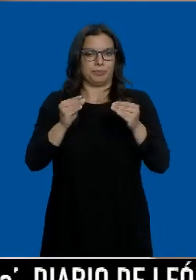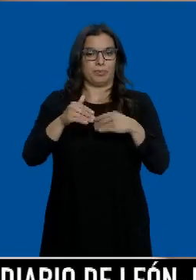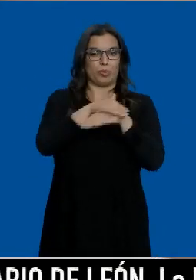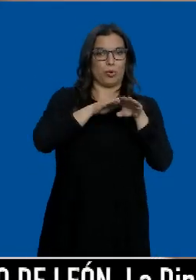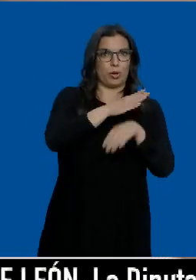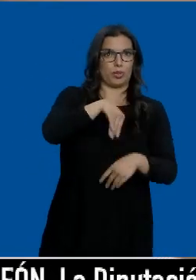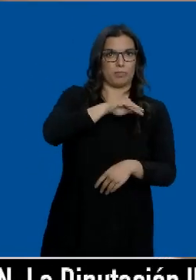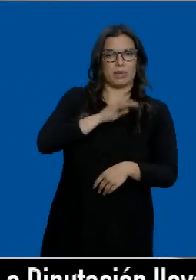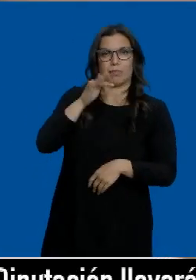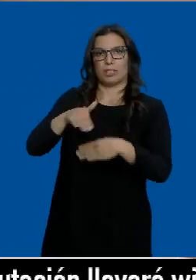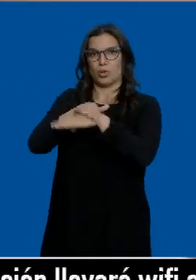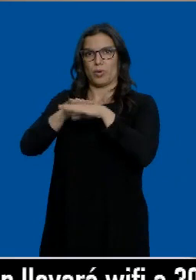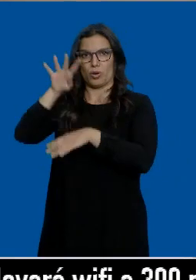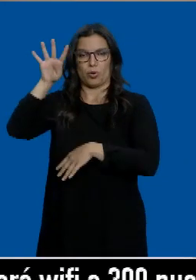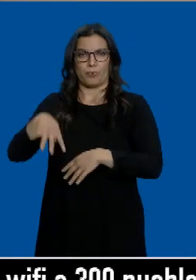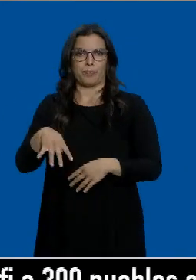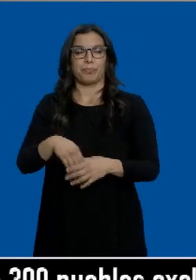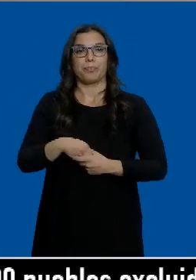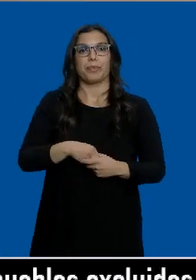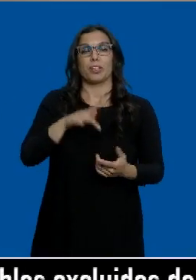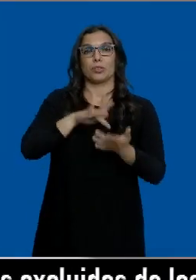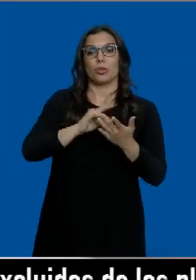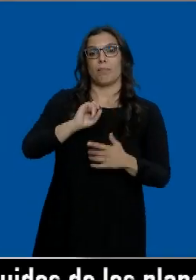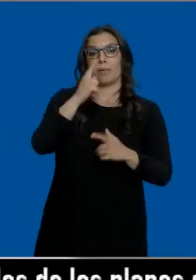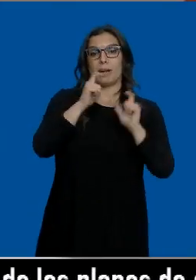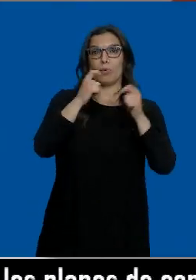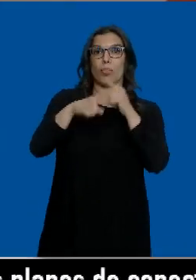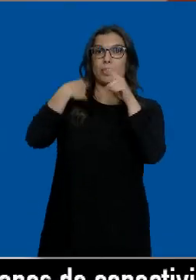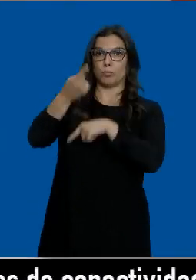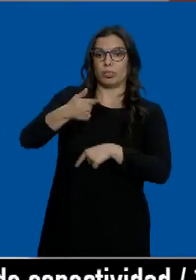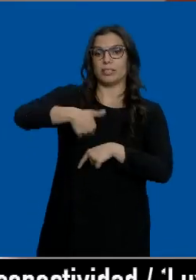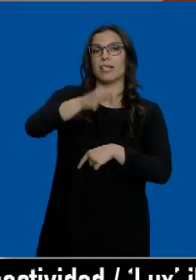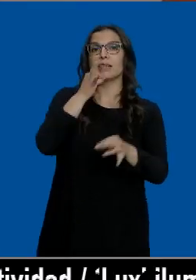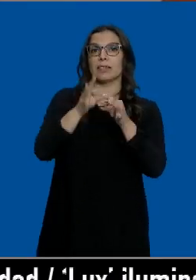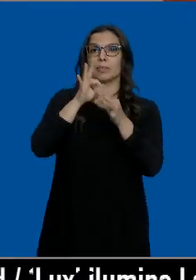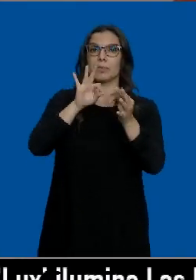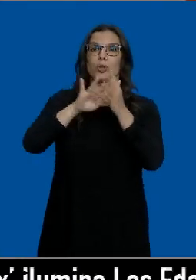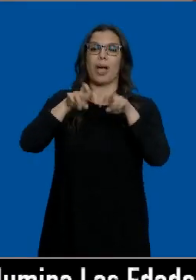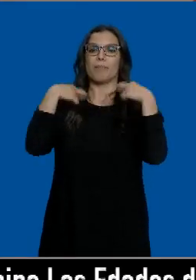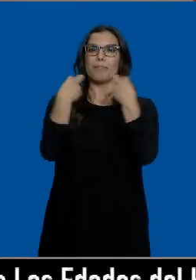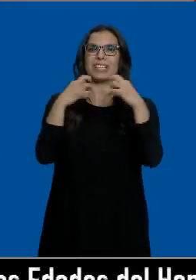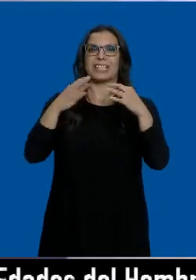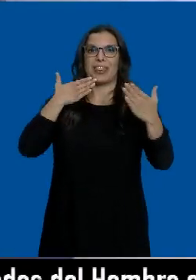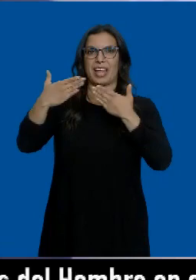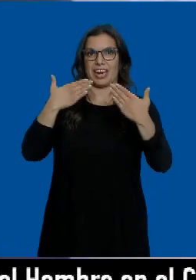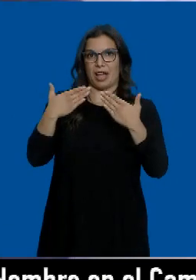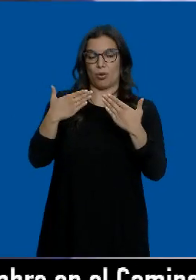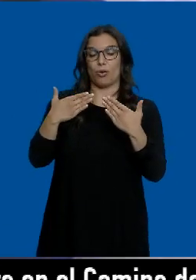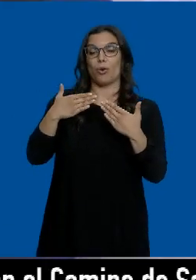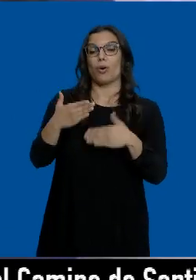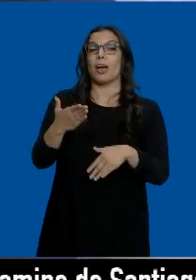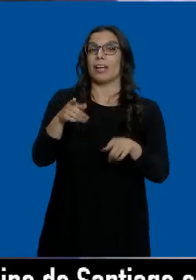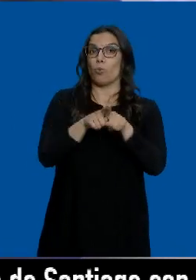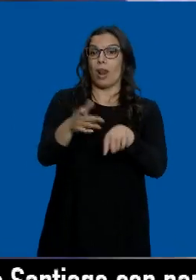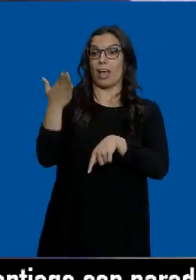y el gobierno catalán. Ha sido la antesala de la mesa de diálogo que se va a celebrar en septiembre y en la que, como ayer, el presidente de